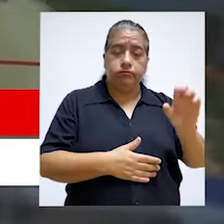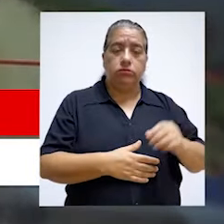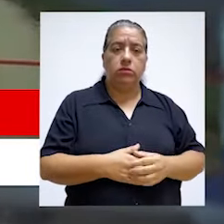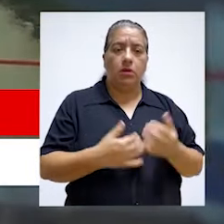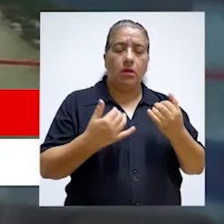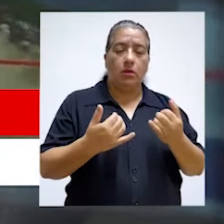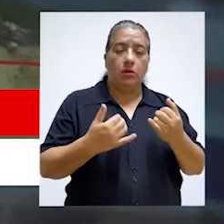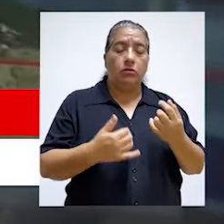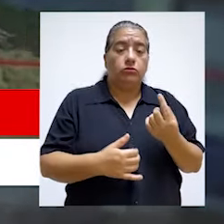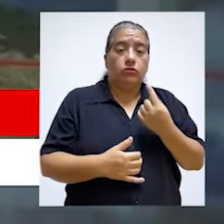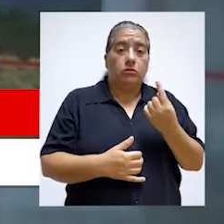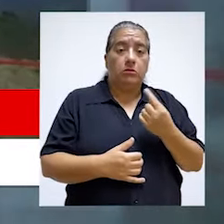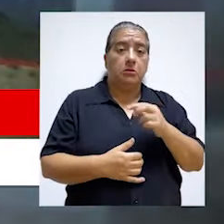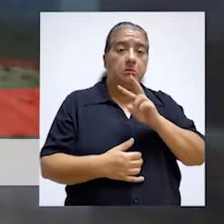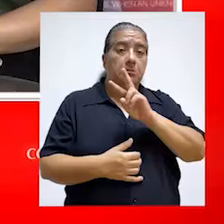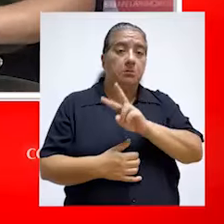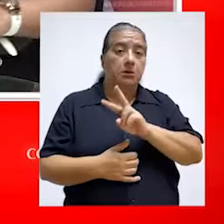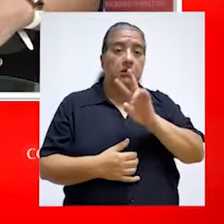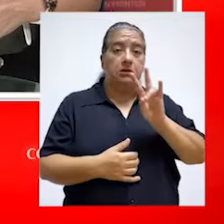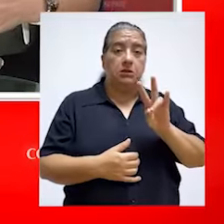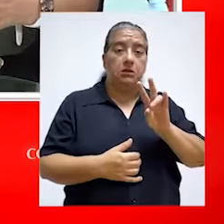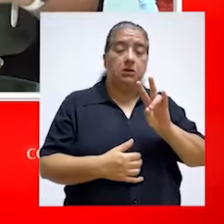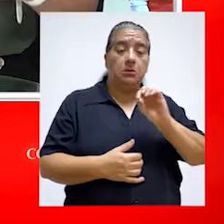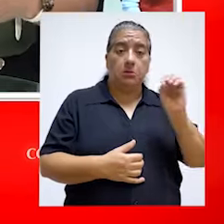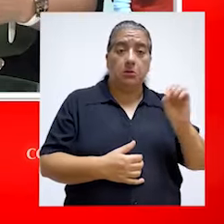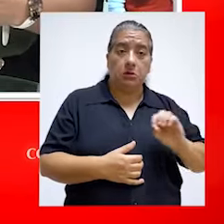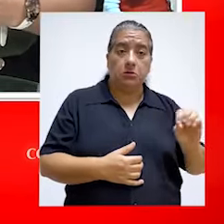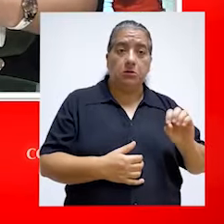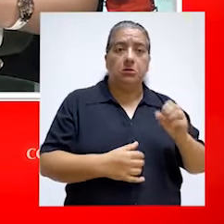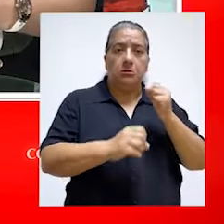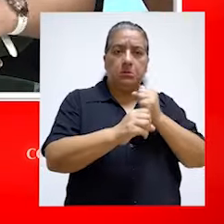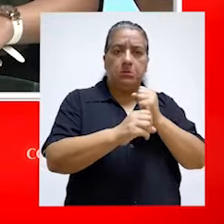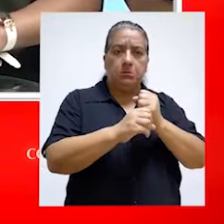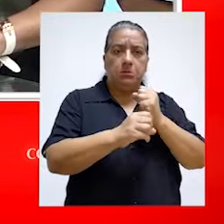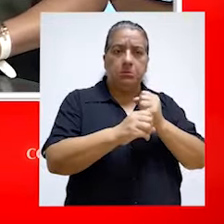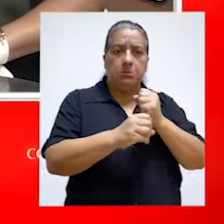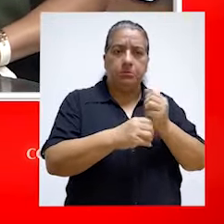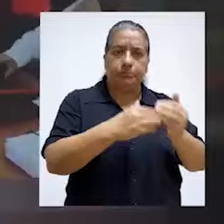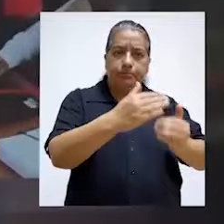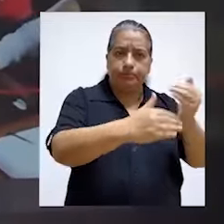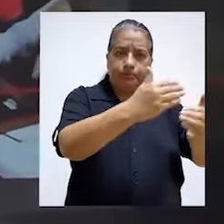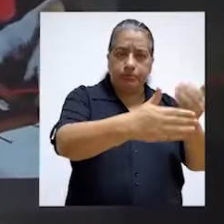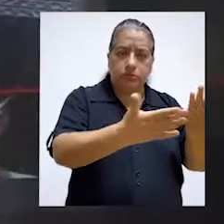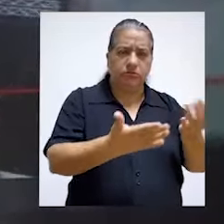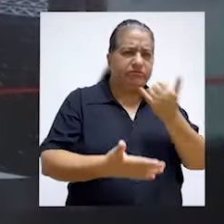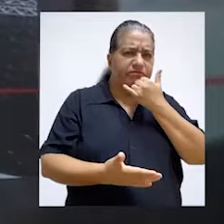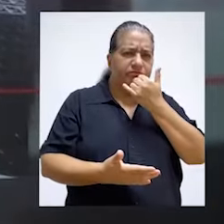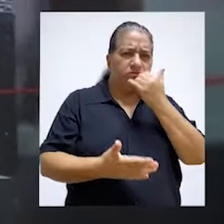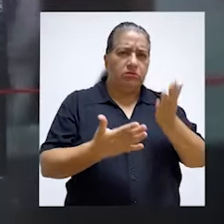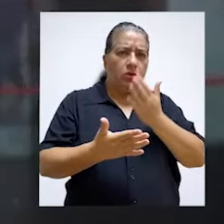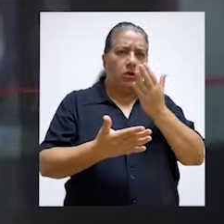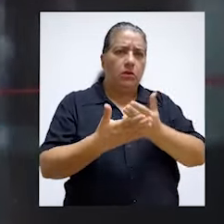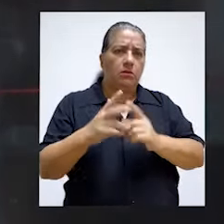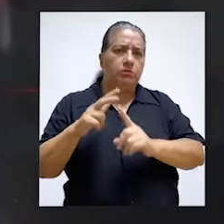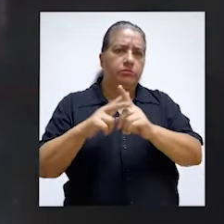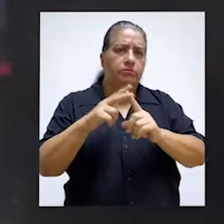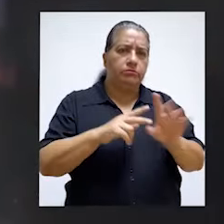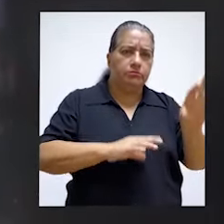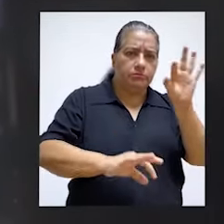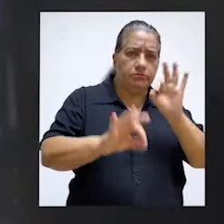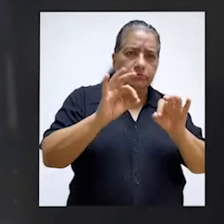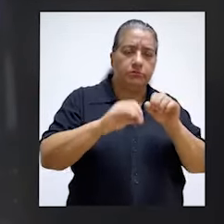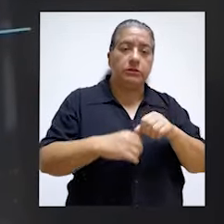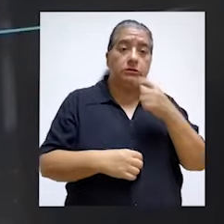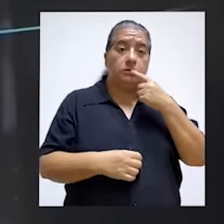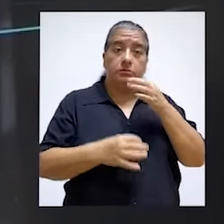% de avance de su ejecución financiera. ¿Y cuáles son estas irregularidades que se han detectado? Como mencionábamos, de los 199.000